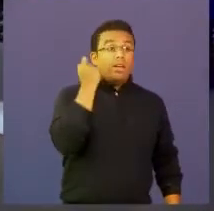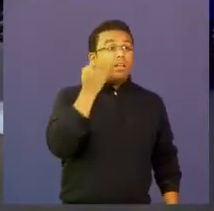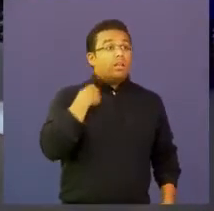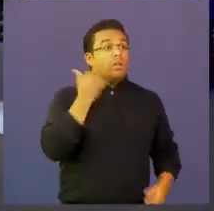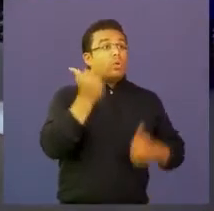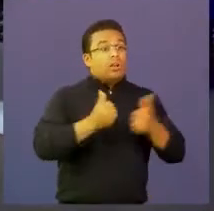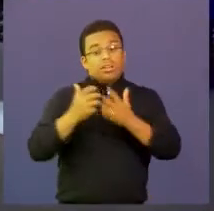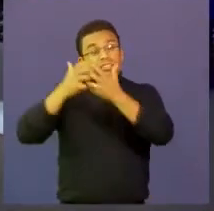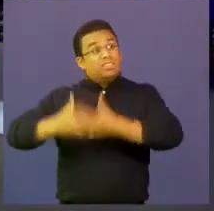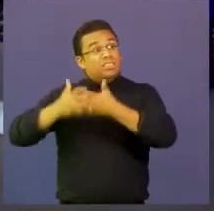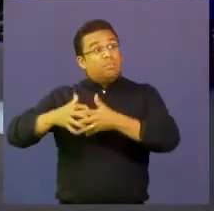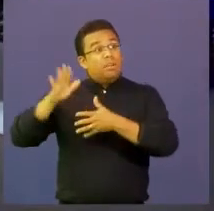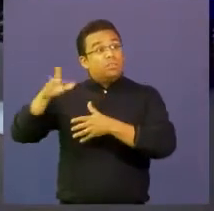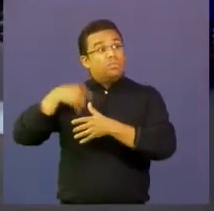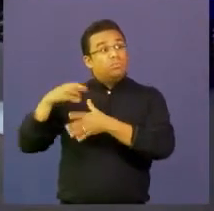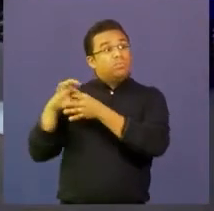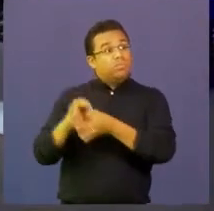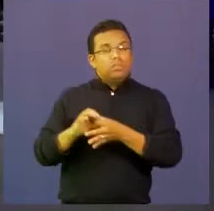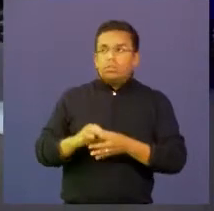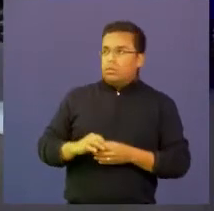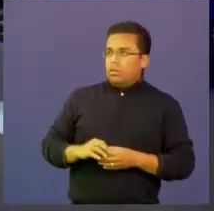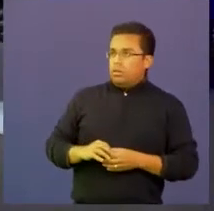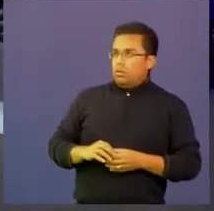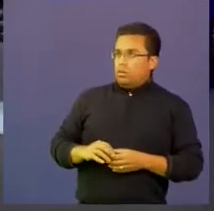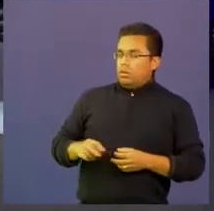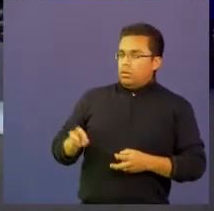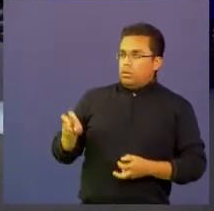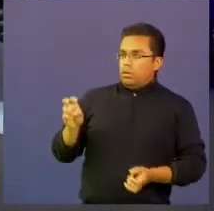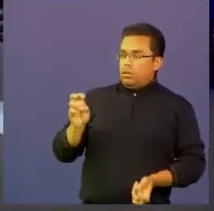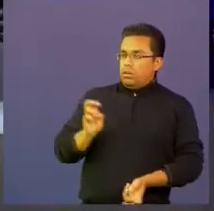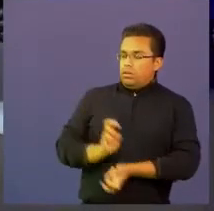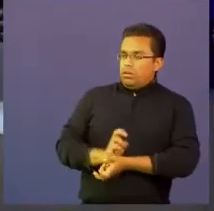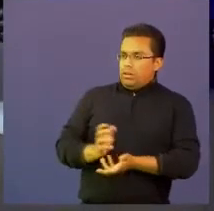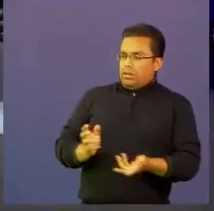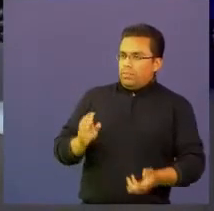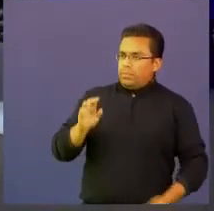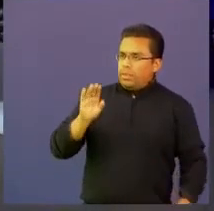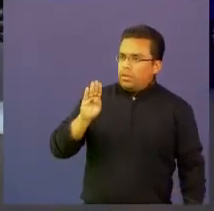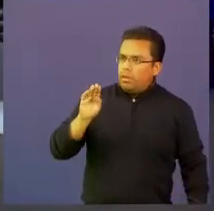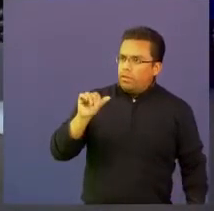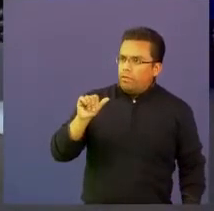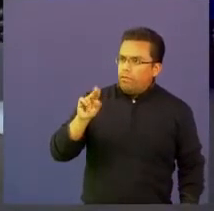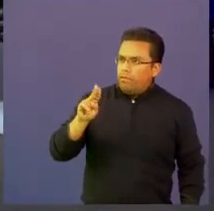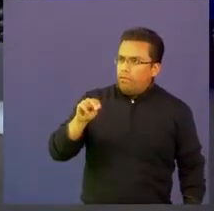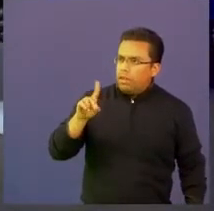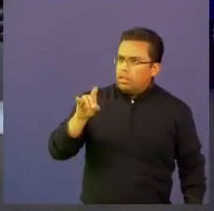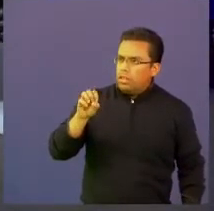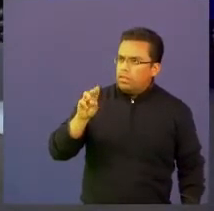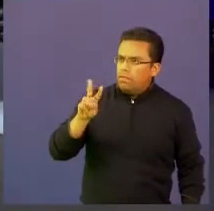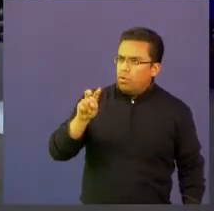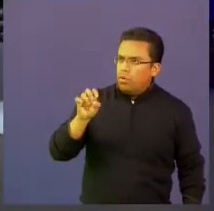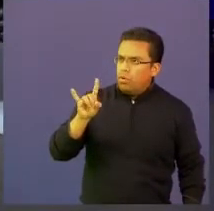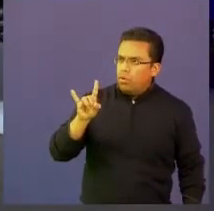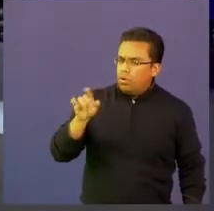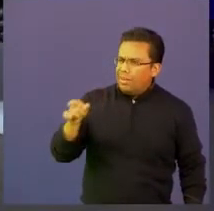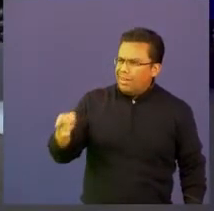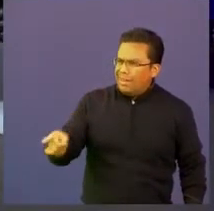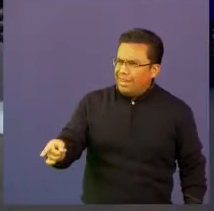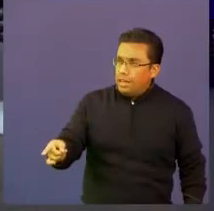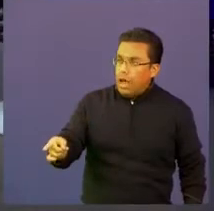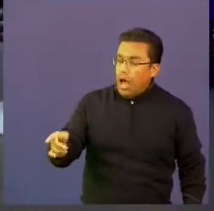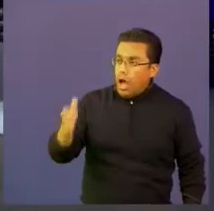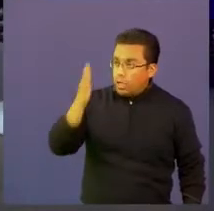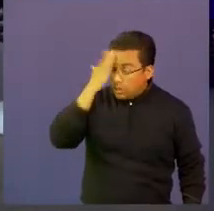-Bucket de la Fuerza Aérea Colombiana no se aprendió directamente porque para saber qué significa el sistema Bambi-Bucket significó que el docente tuvo que realizar un trabajo